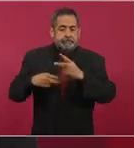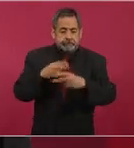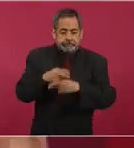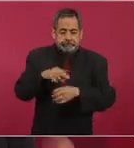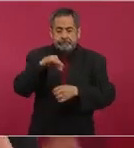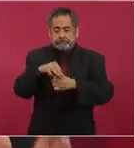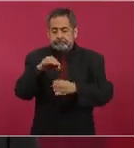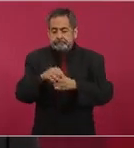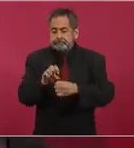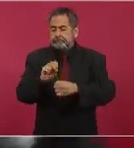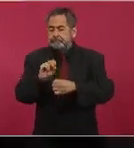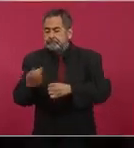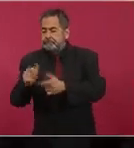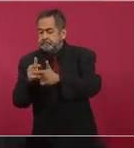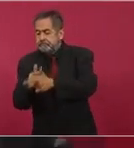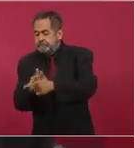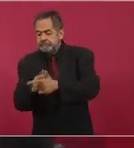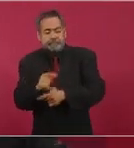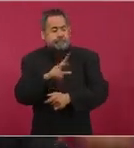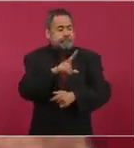en un sentido o en otro, ya.